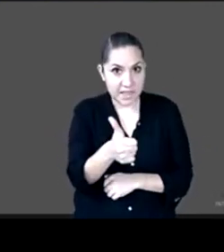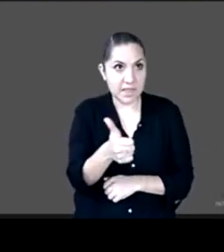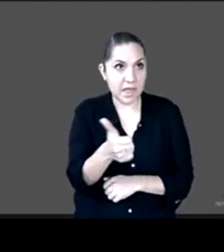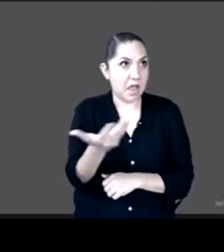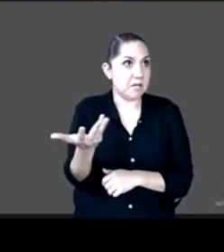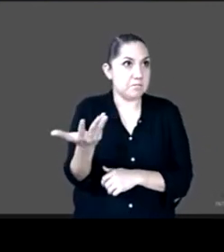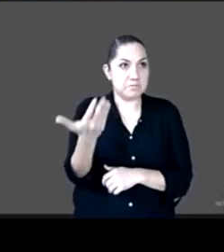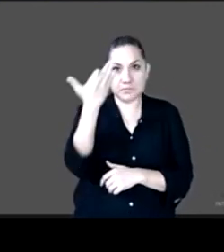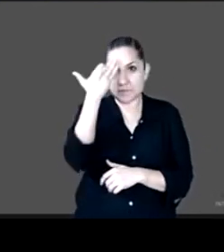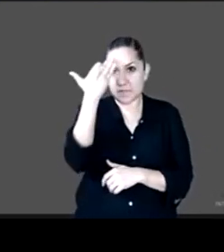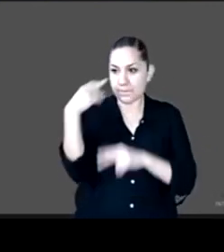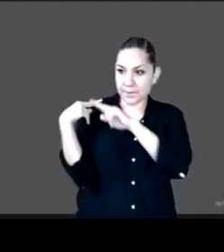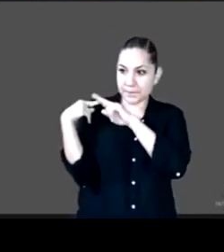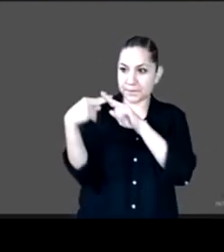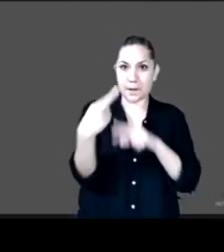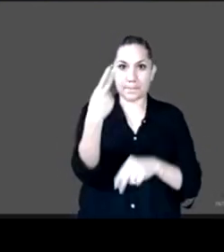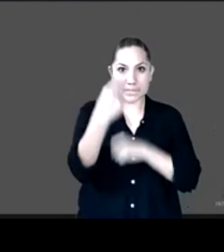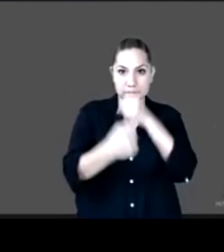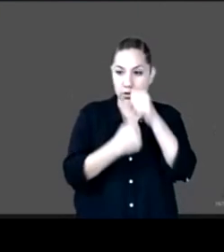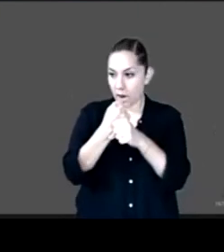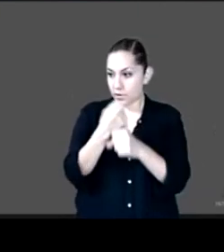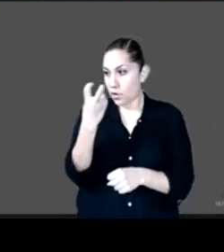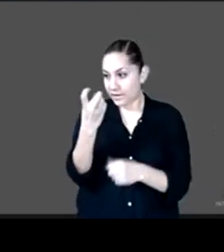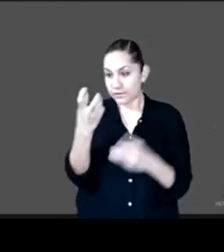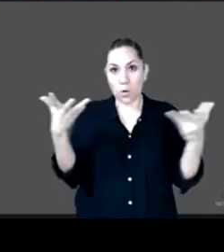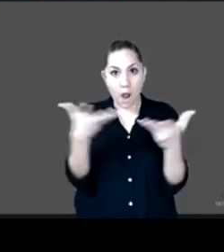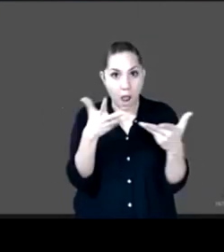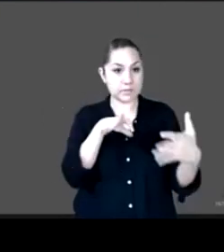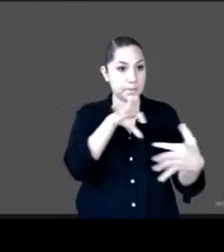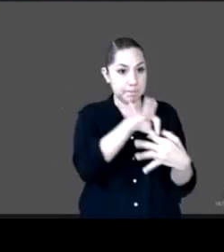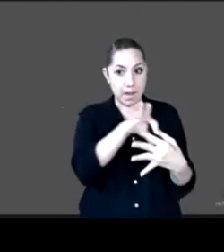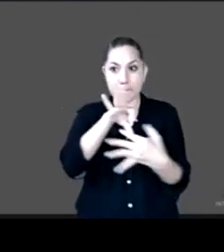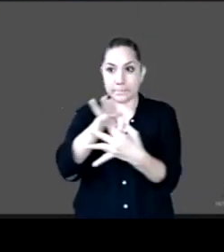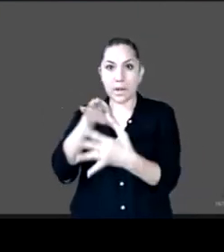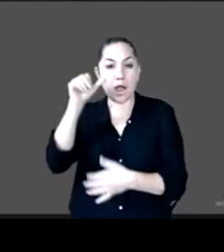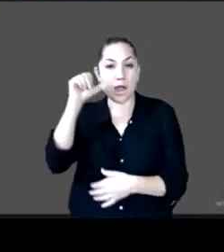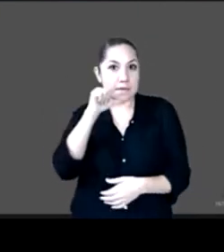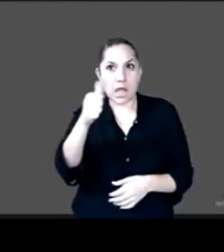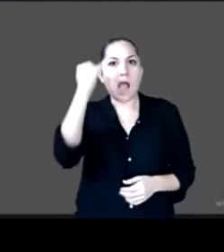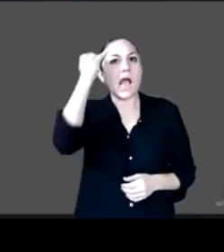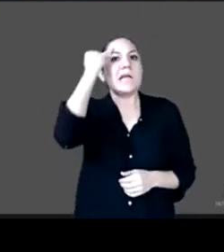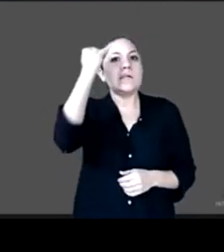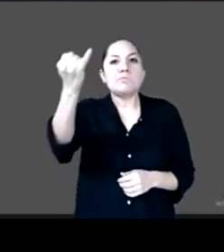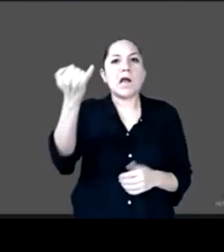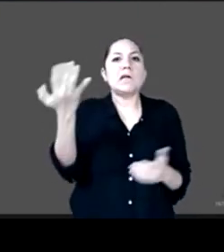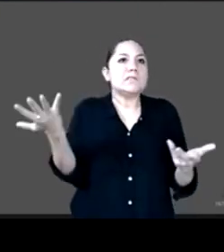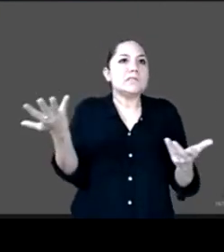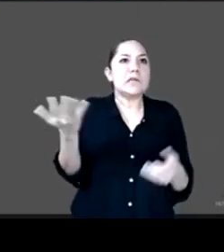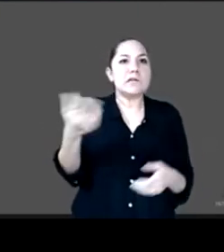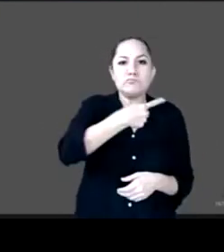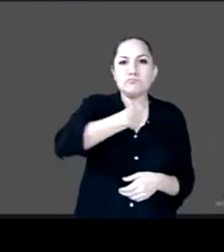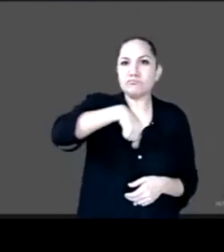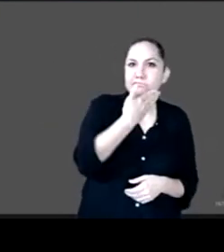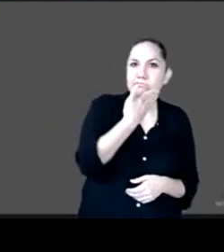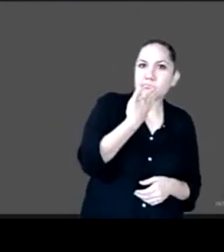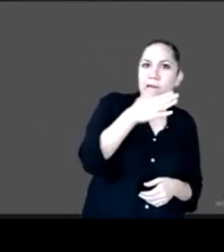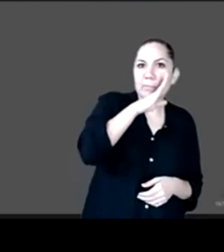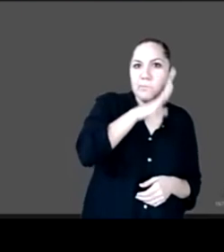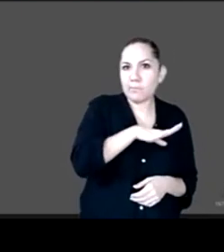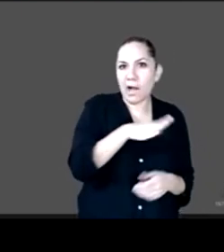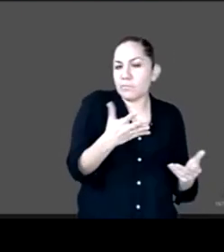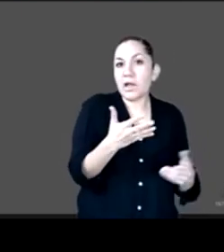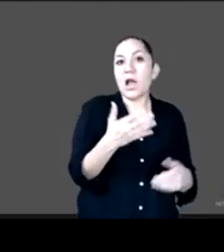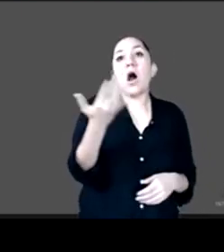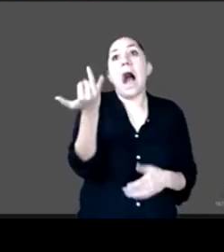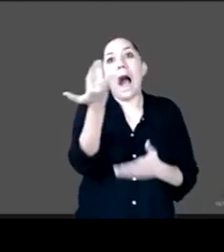años y desde luego la siguiente pregunta hoy es ¿qué hicimos mal en los 25 años que llegamos a esta